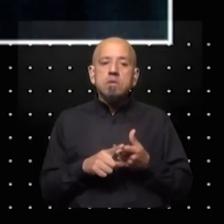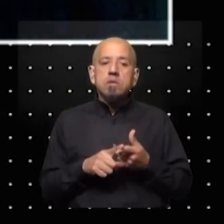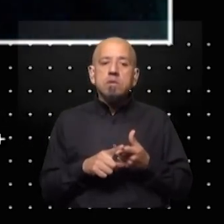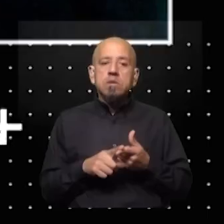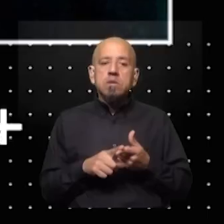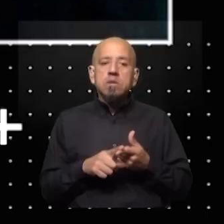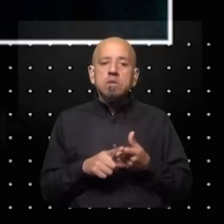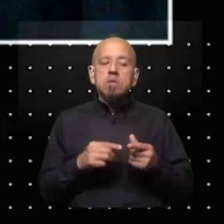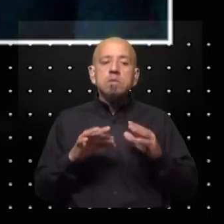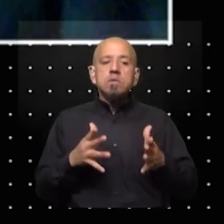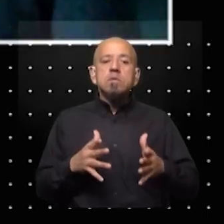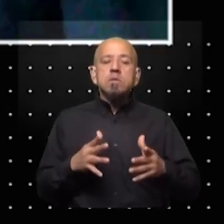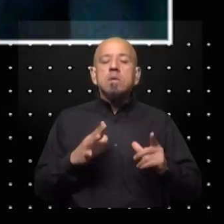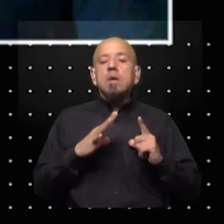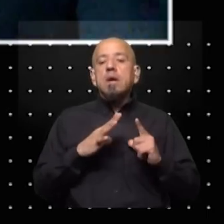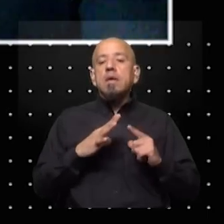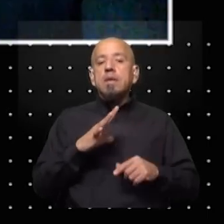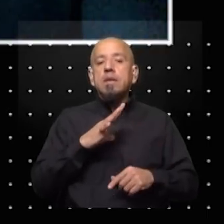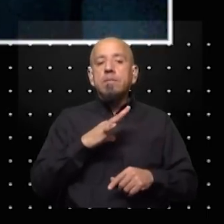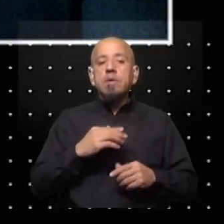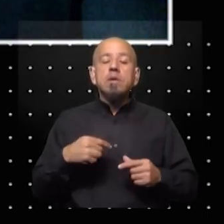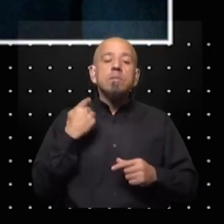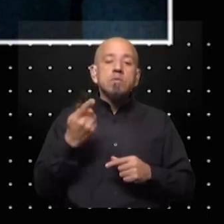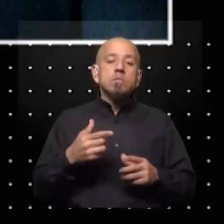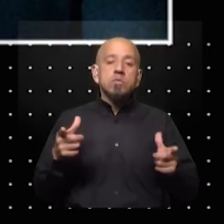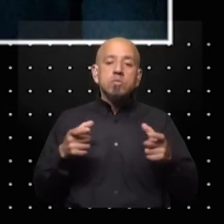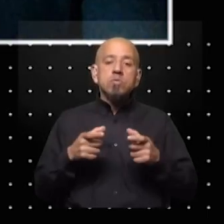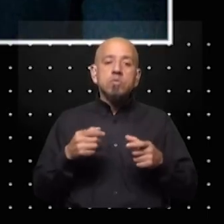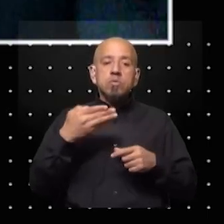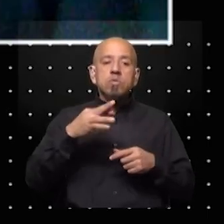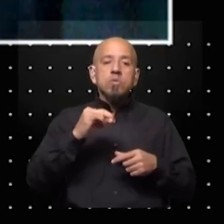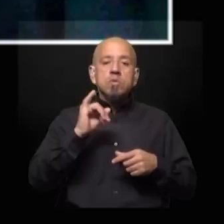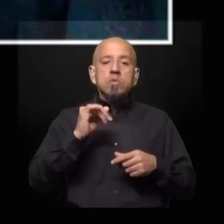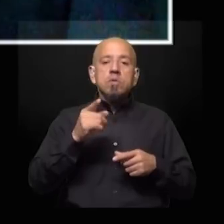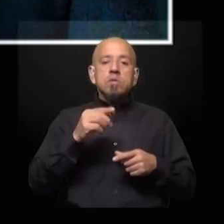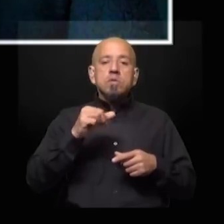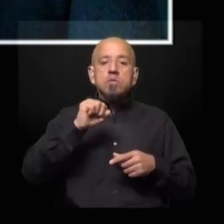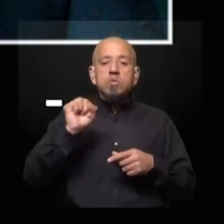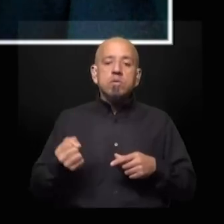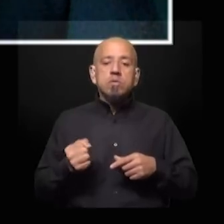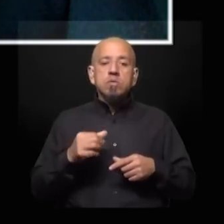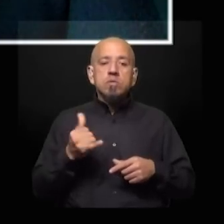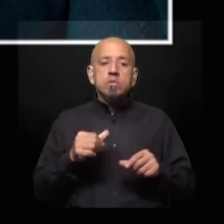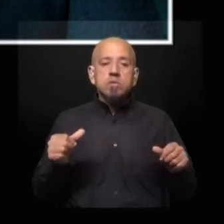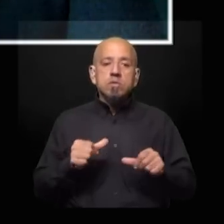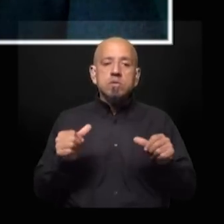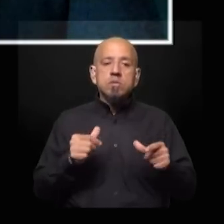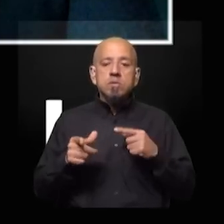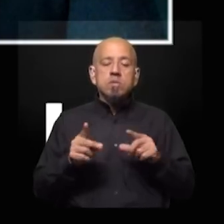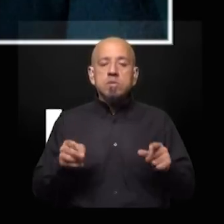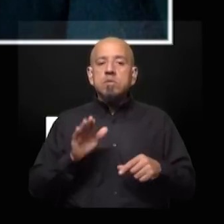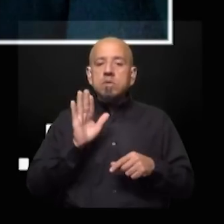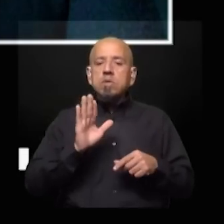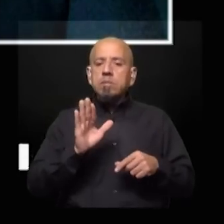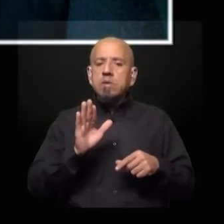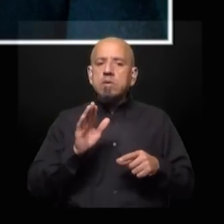Joséán ¿qué expectativas hay para la cumbre de los BRICS que se va a desarrollar este mes en Sudáfrica? Ya se han generado polémicas por las amenazas